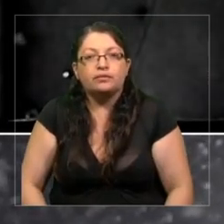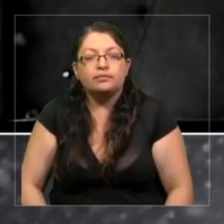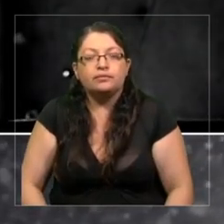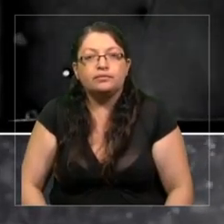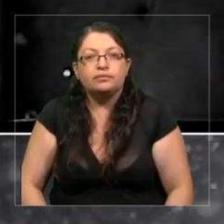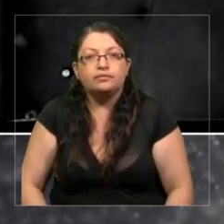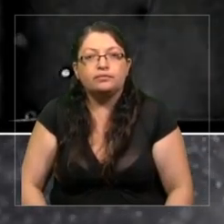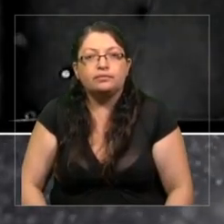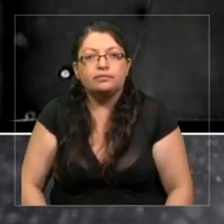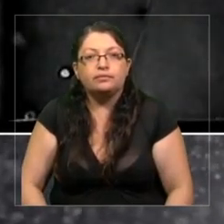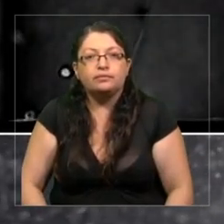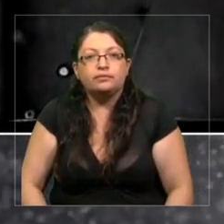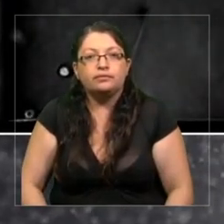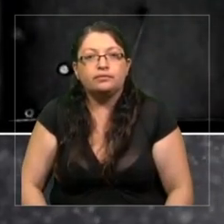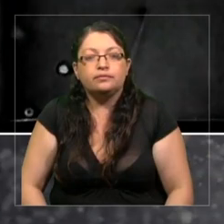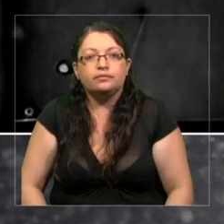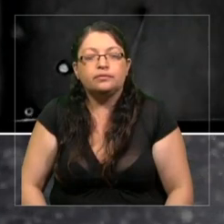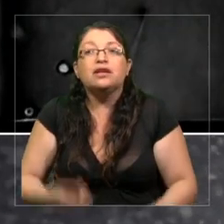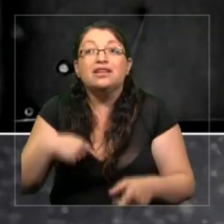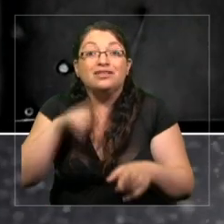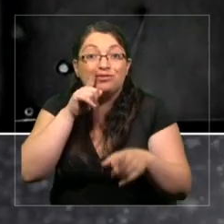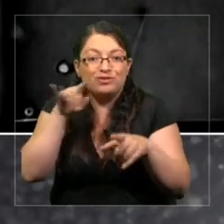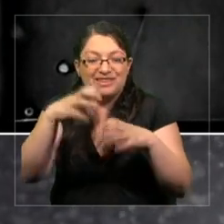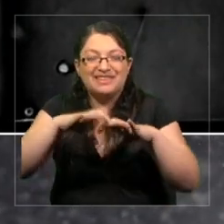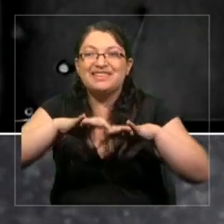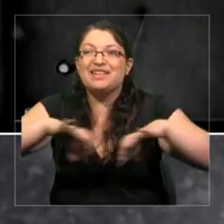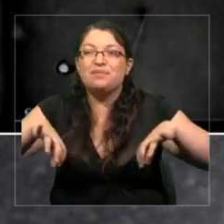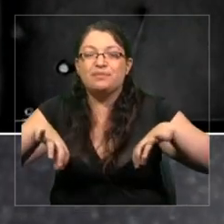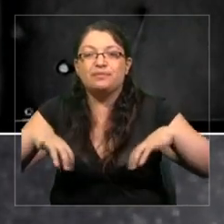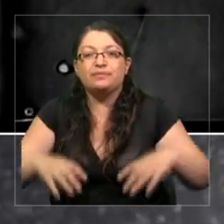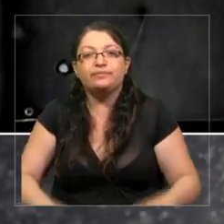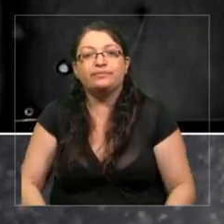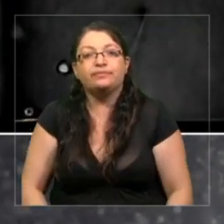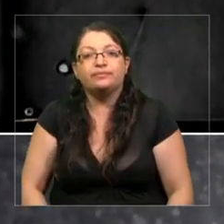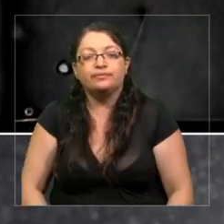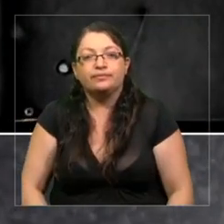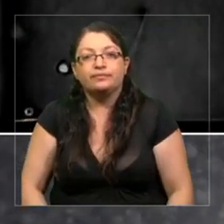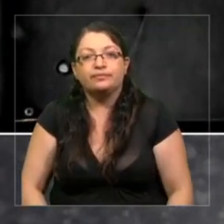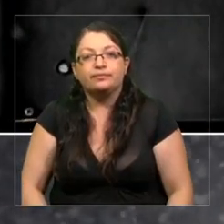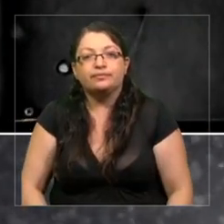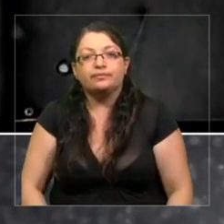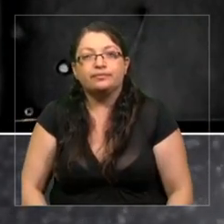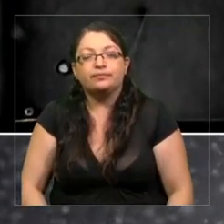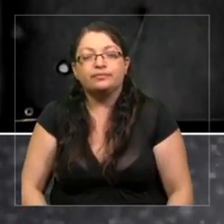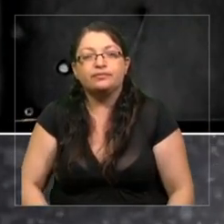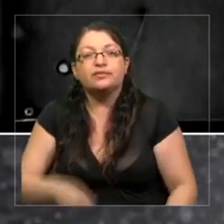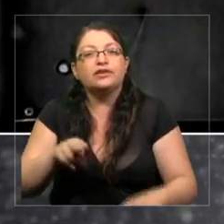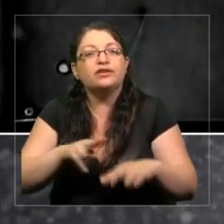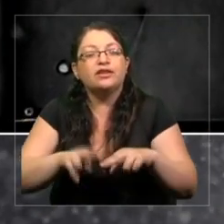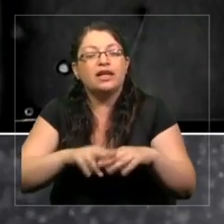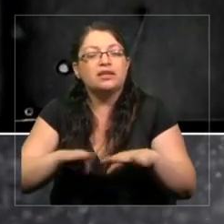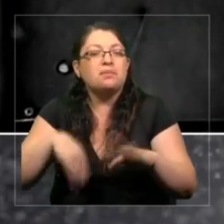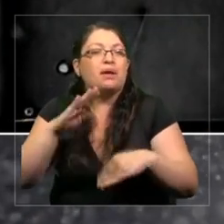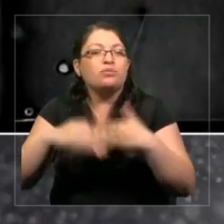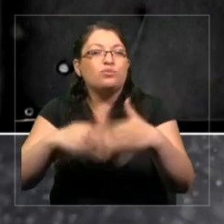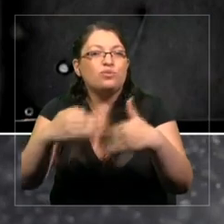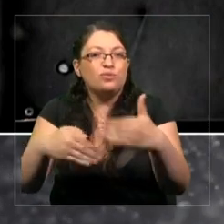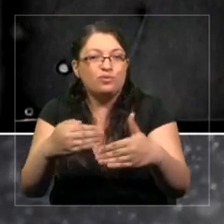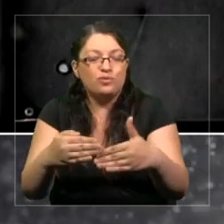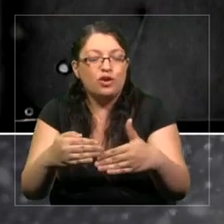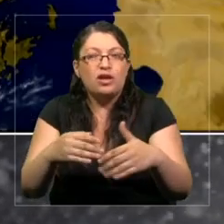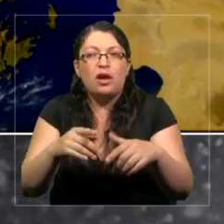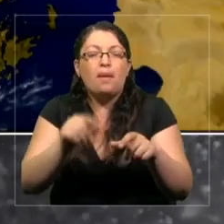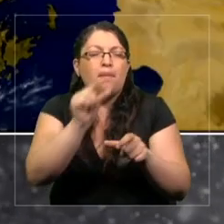Tenemos esta división y estas personas, estos están haciendo la mayor producción y muy pocas personas estudian este reino.